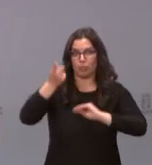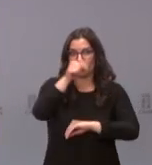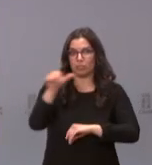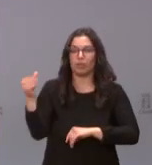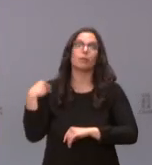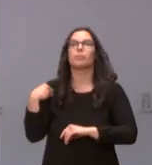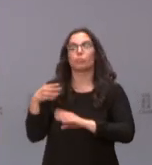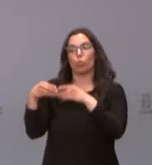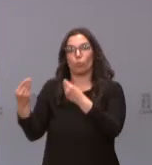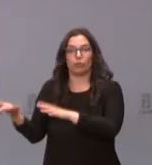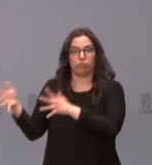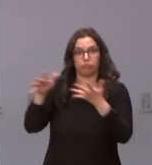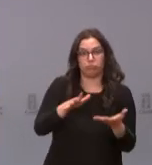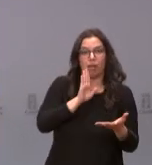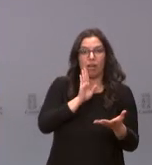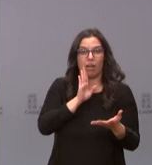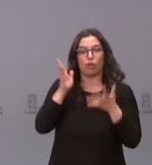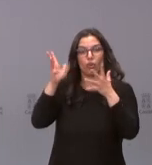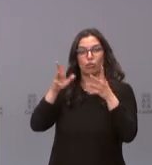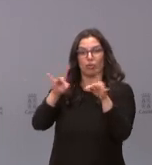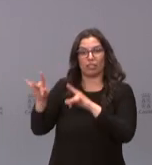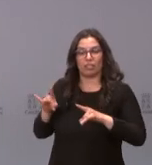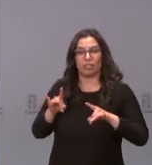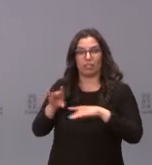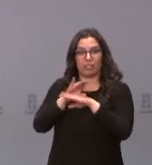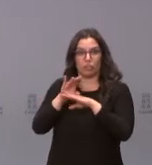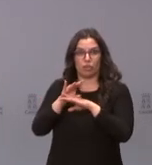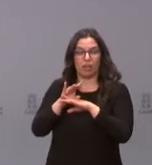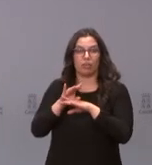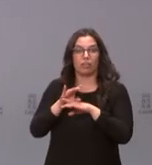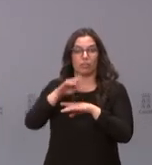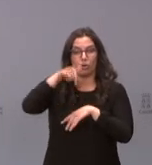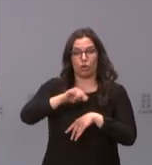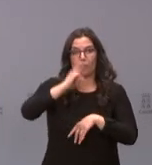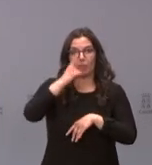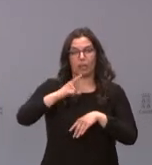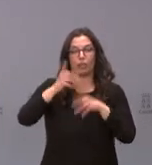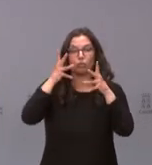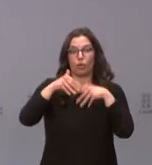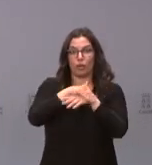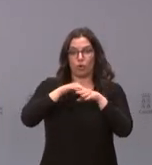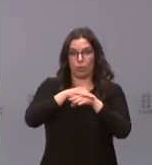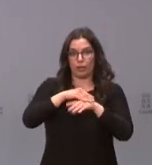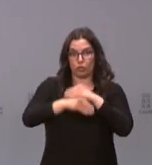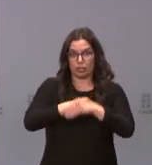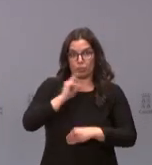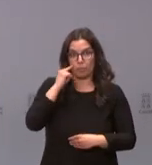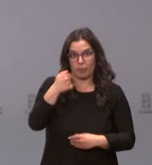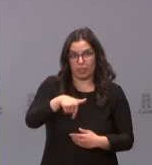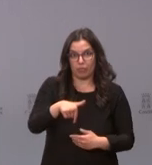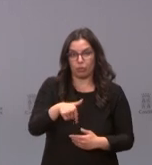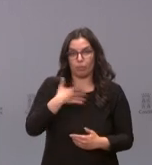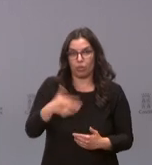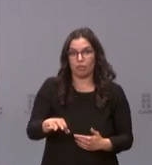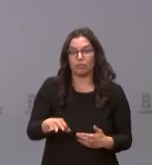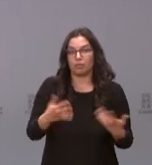semana hacer suyo el documento del Consejo Interterritorial en el primer consejo de gobierno en el que esto ha sido posible y yo creo